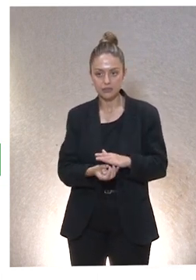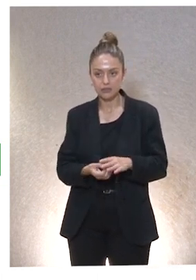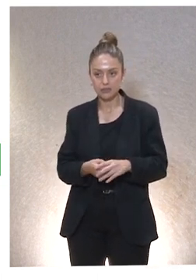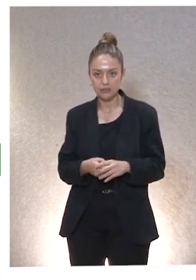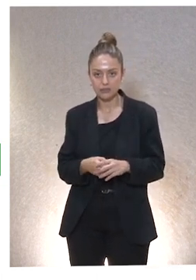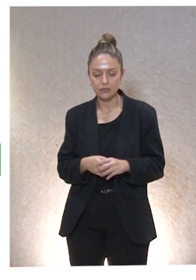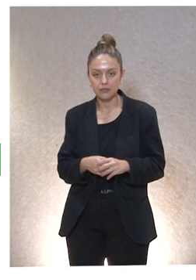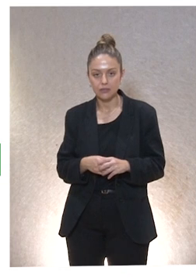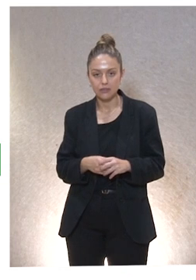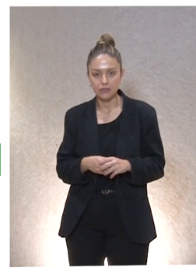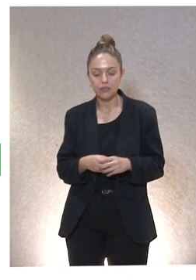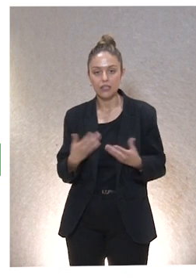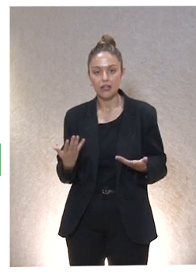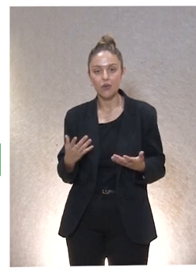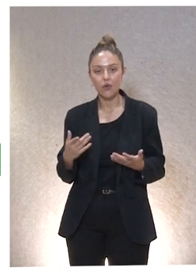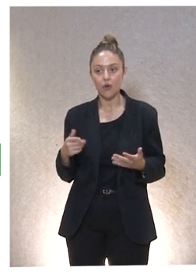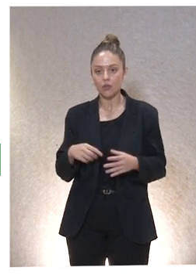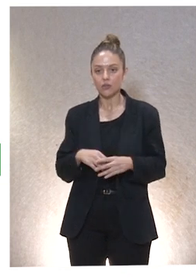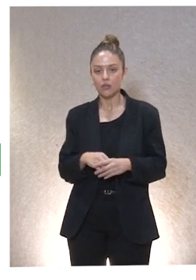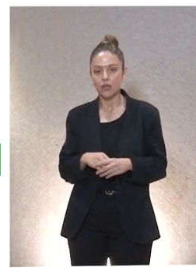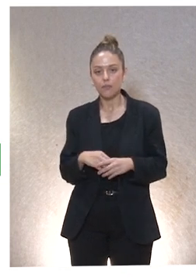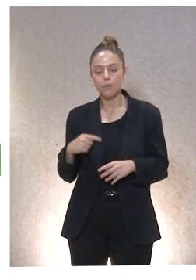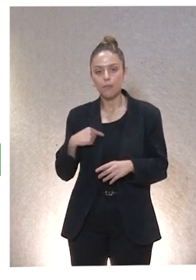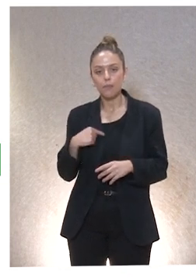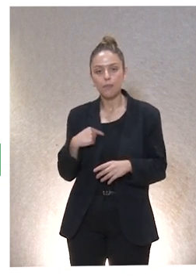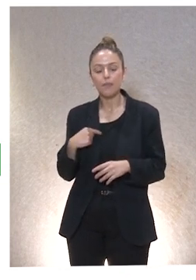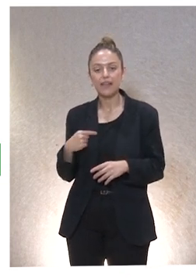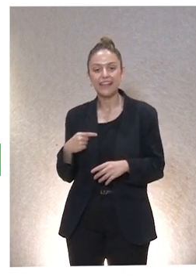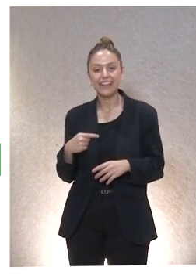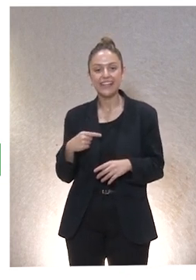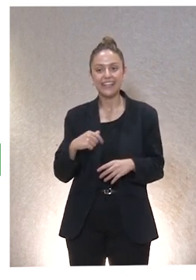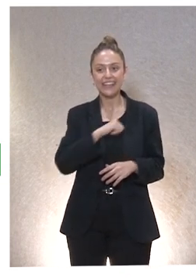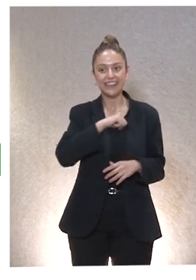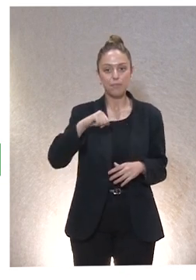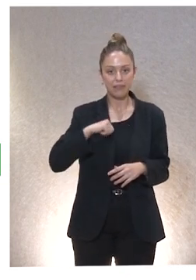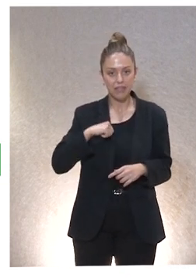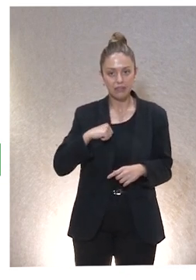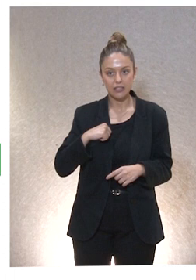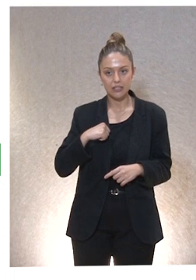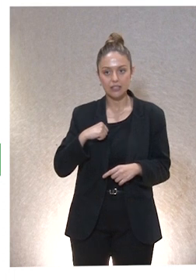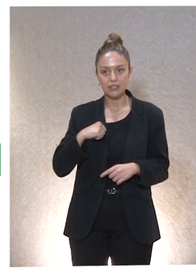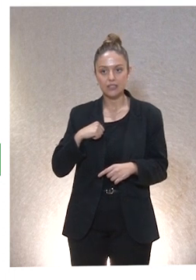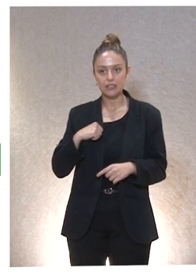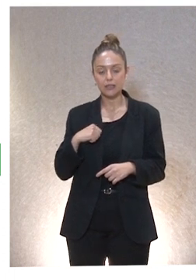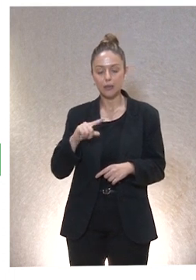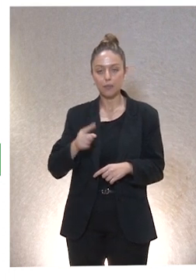Después, ¿qué es lo que pasa? Somos, en primer lugar, independientes. Independientes quiere decir